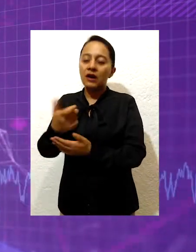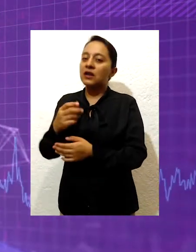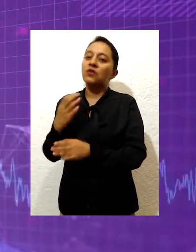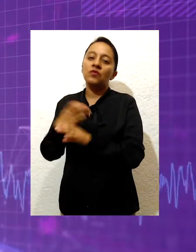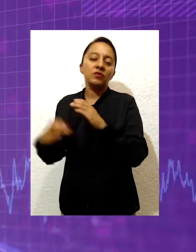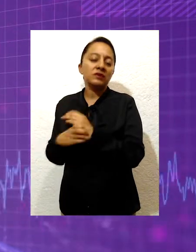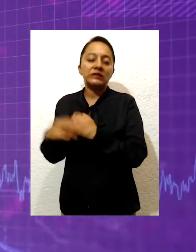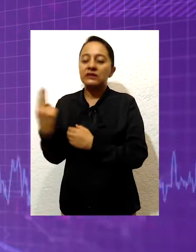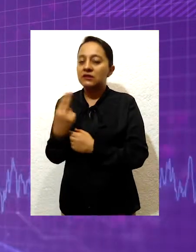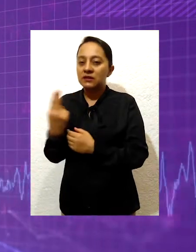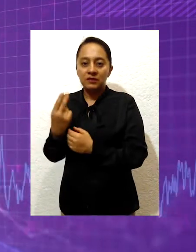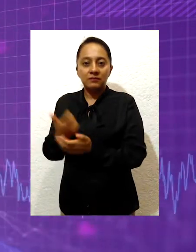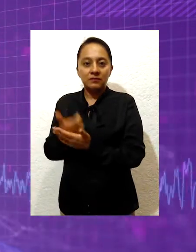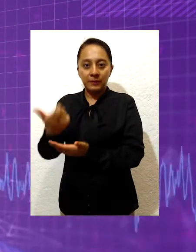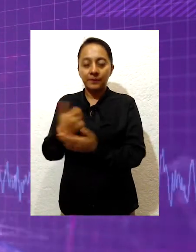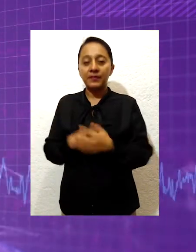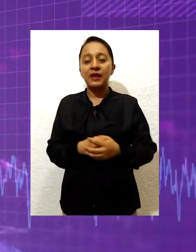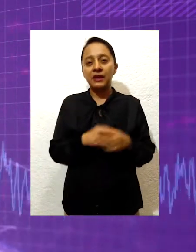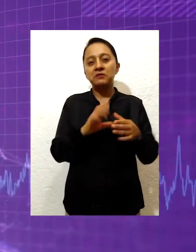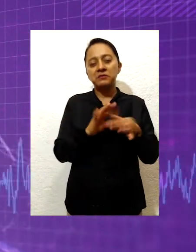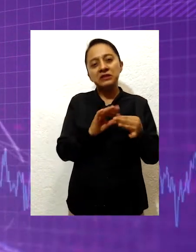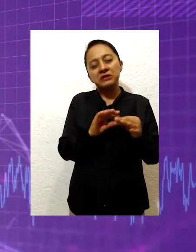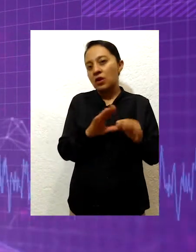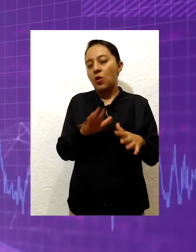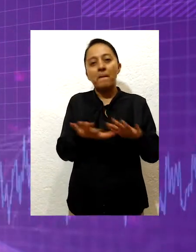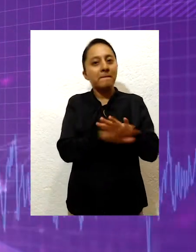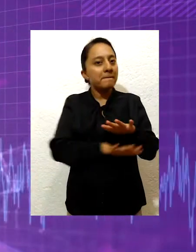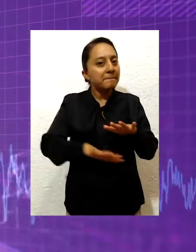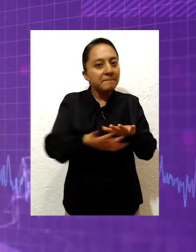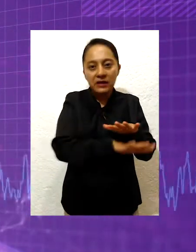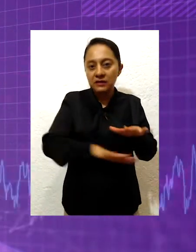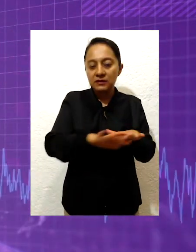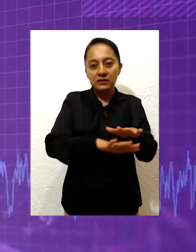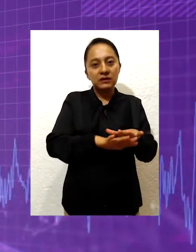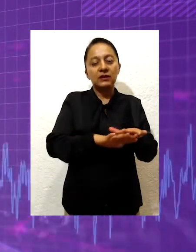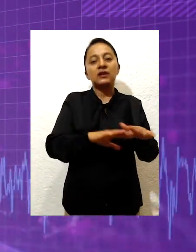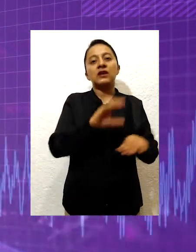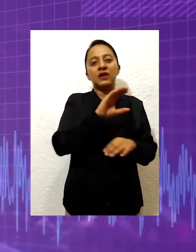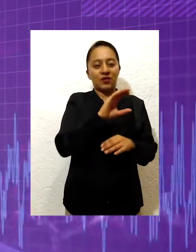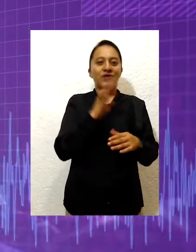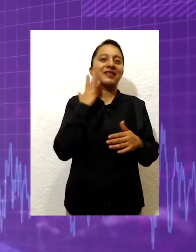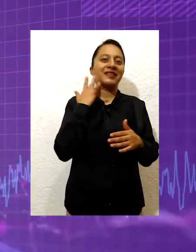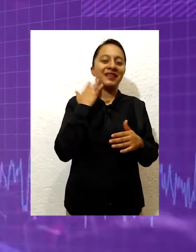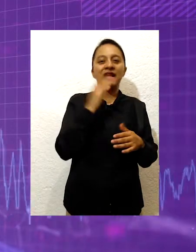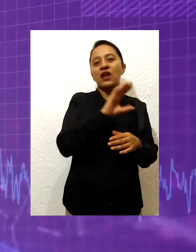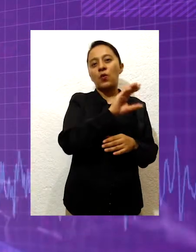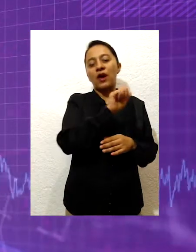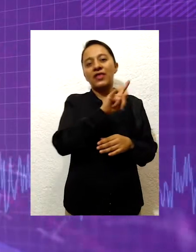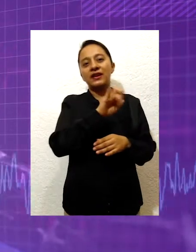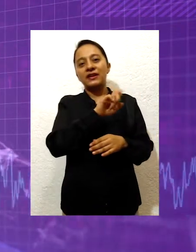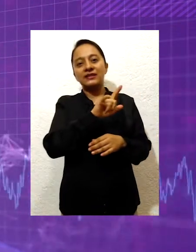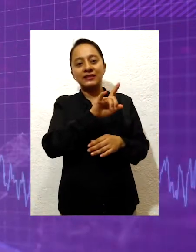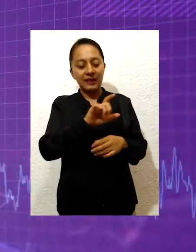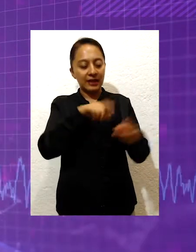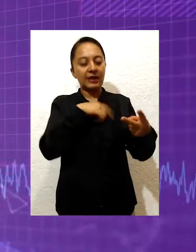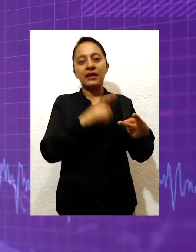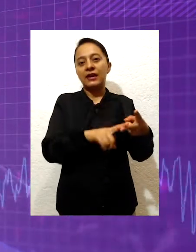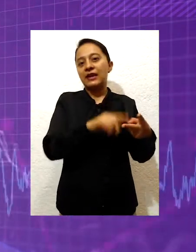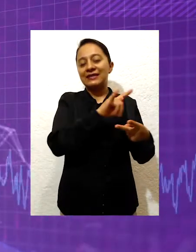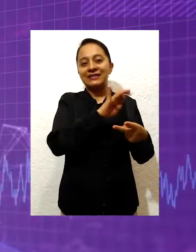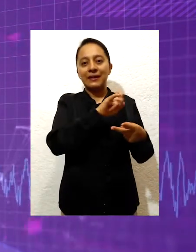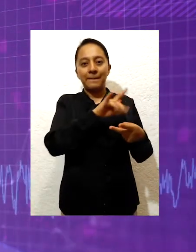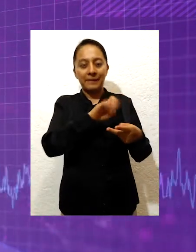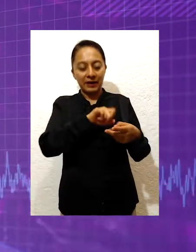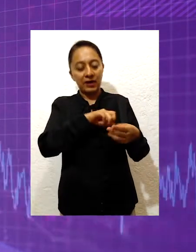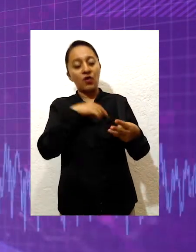y también están los que son más finos de lino con hilo y pues tiene el